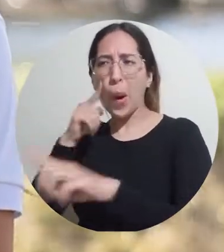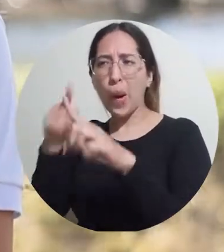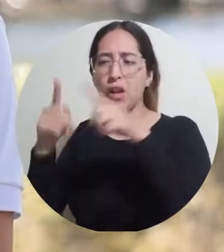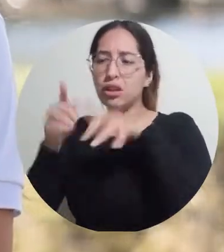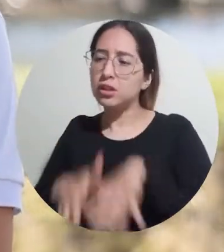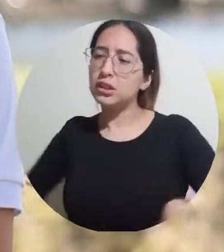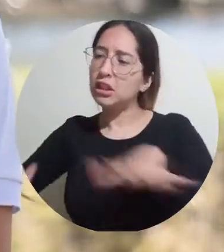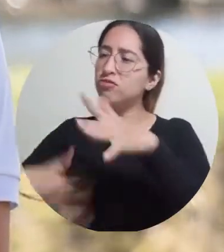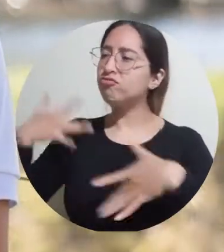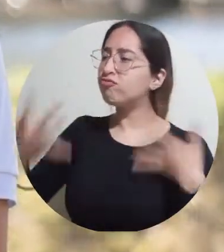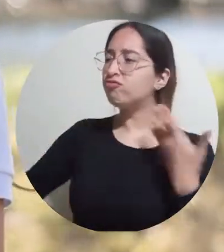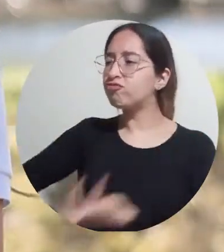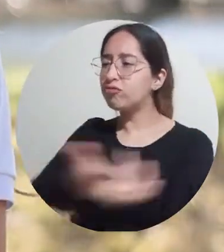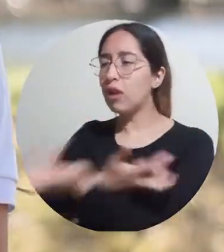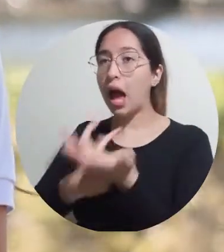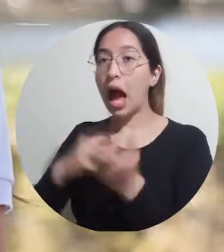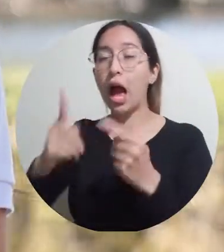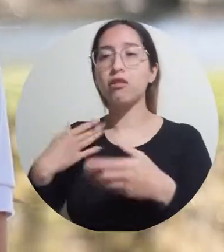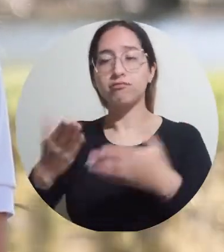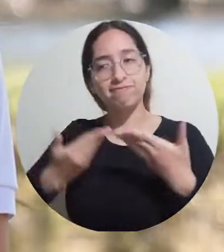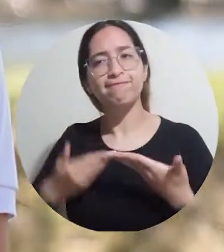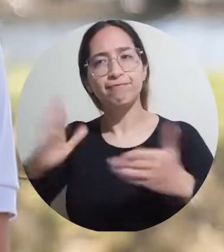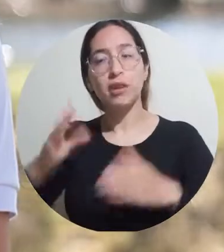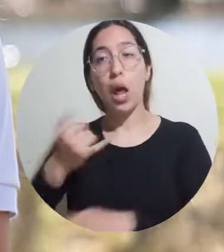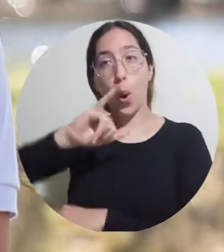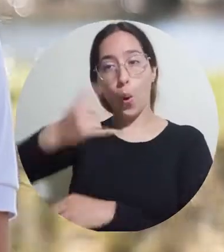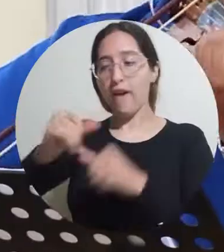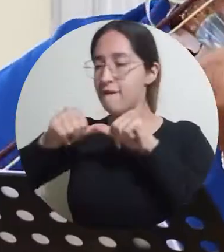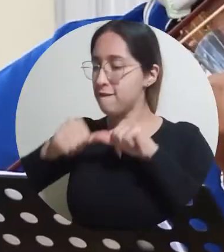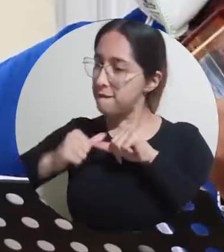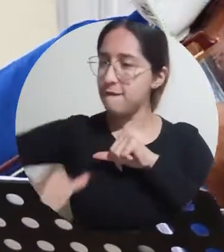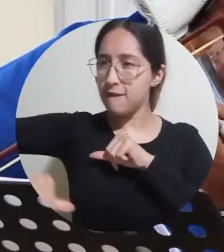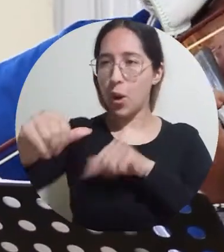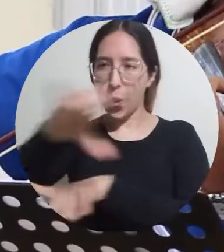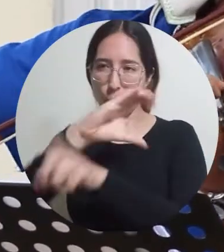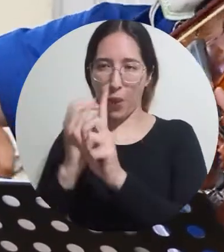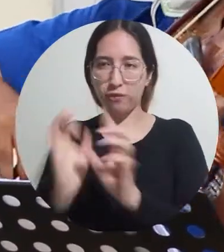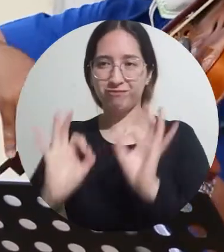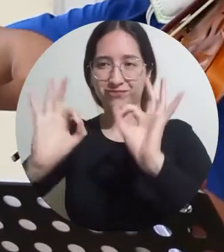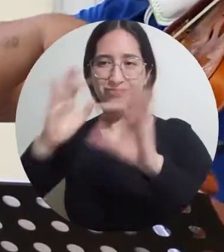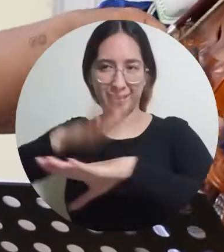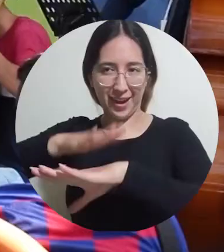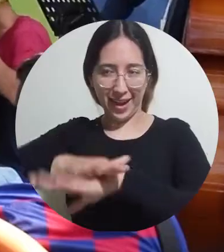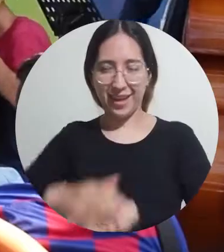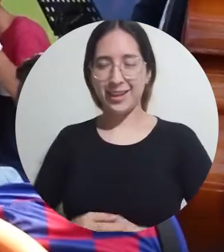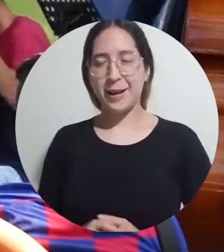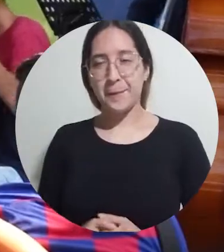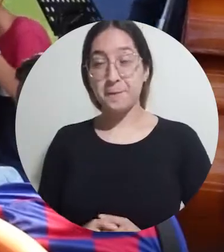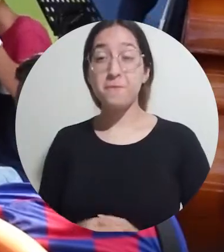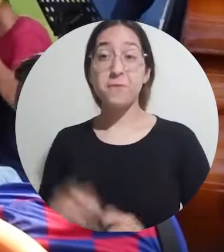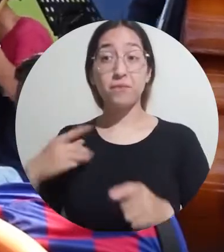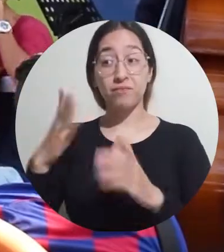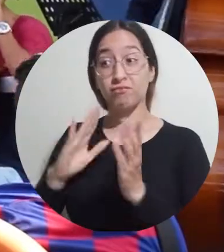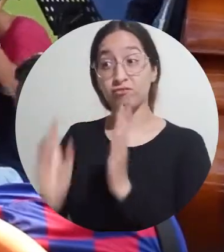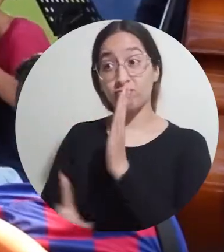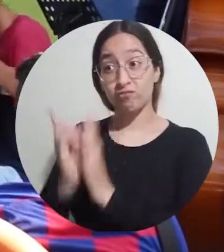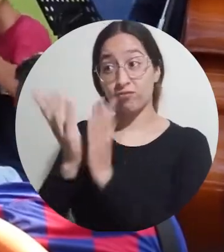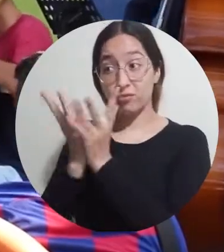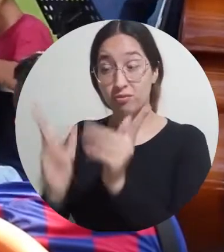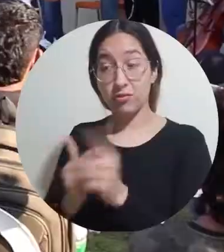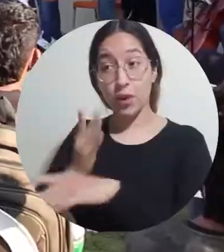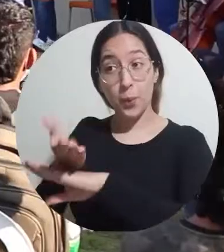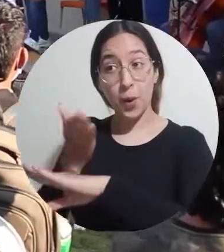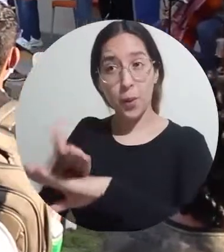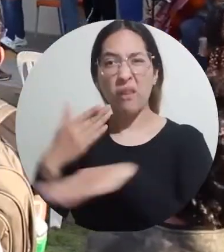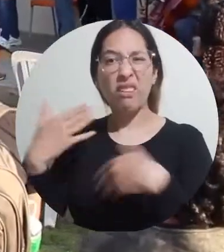esparcimiento, se dio apertura a las Tardes de Jueves Cultural. Como una estrategia promovida por la Dirección de Desarrollo Estudiantil,